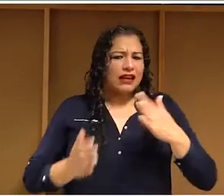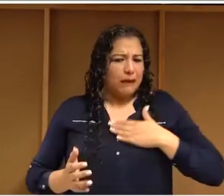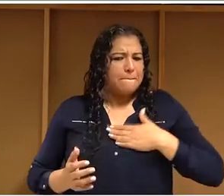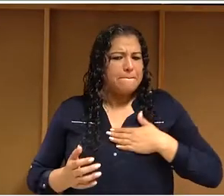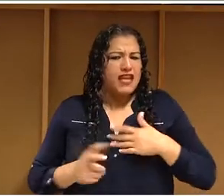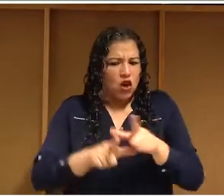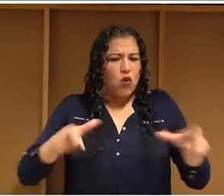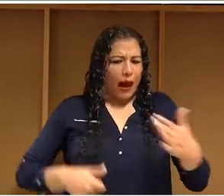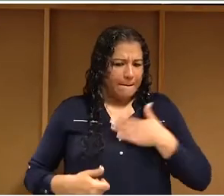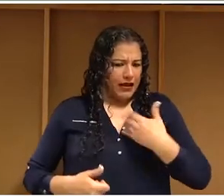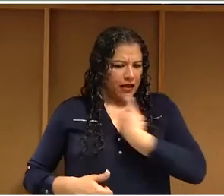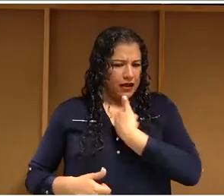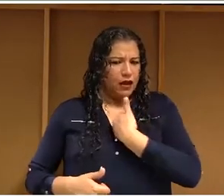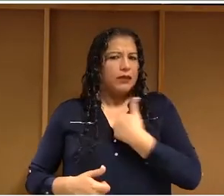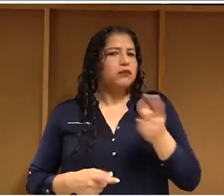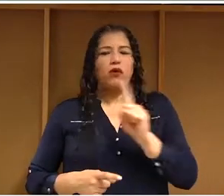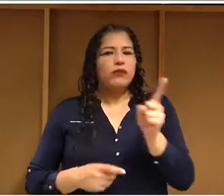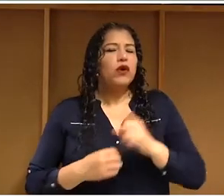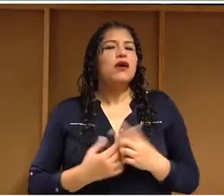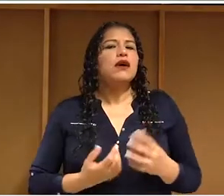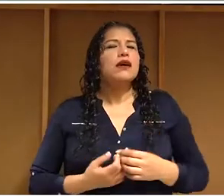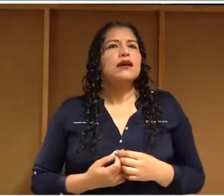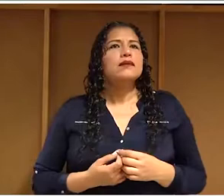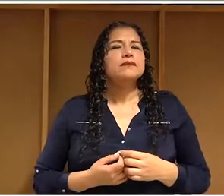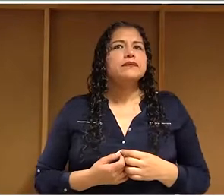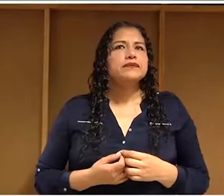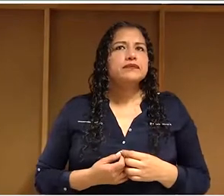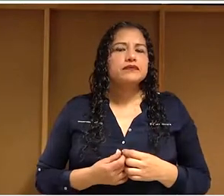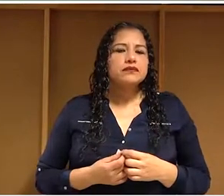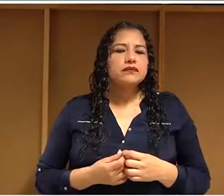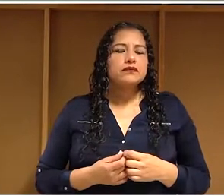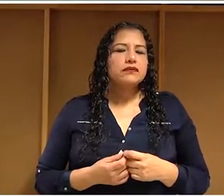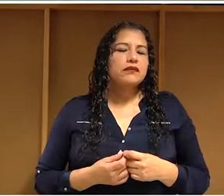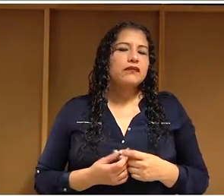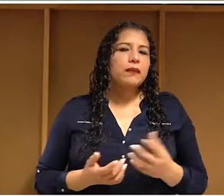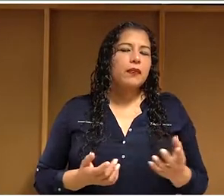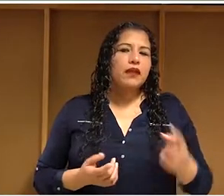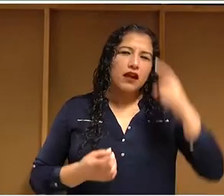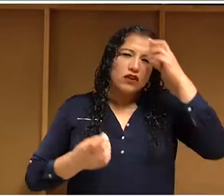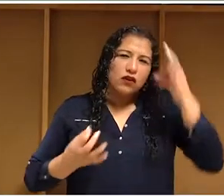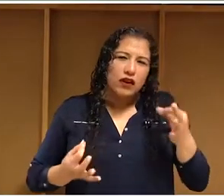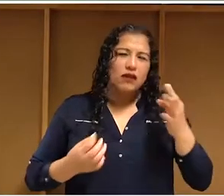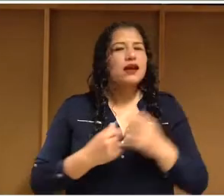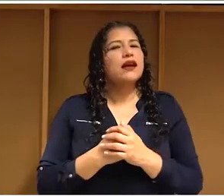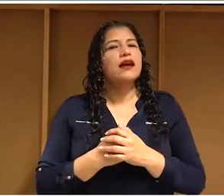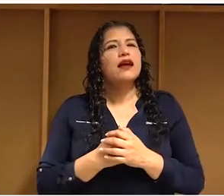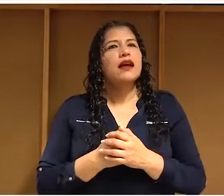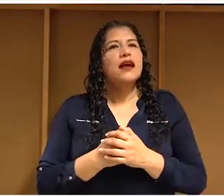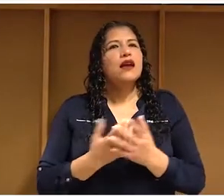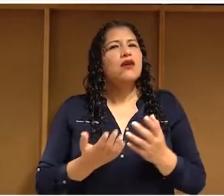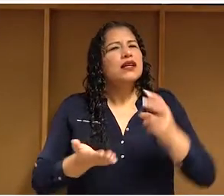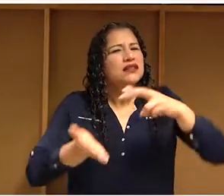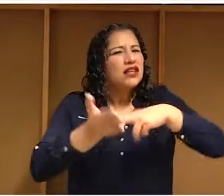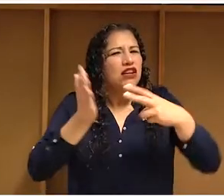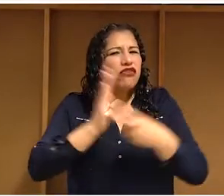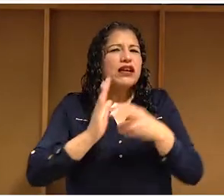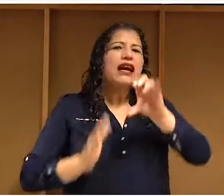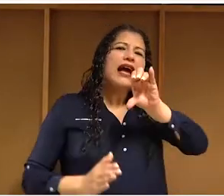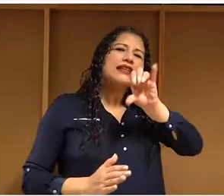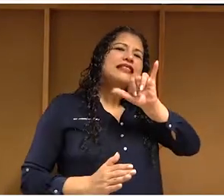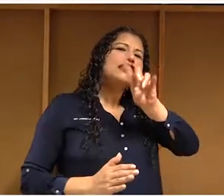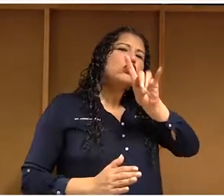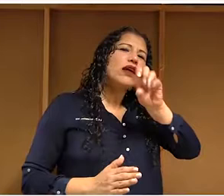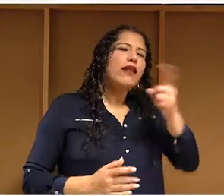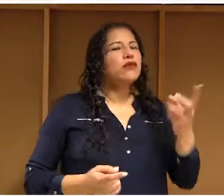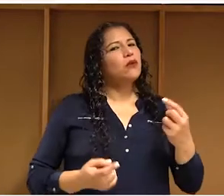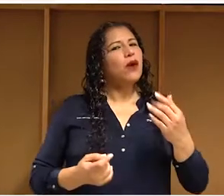propiedad que nos ate a uno de los sitios de donde nos consideramos ciudadanos. Yo creo que, en el fondo, lo que nos hace ciudadanos es un interés.